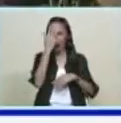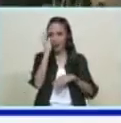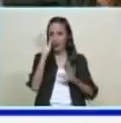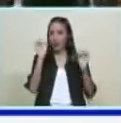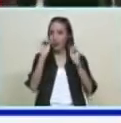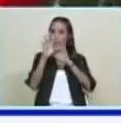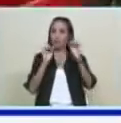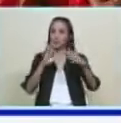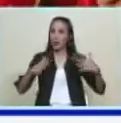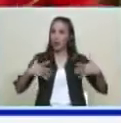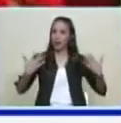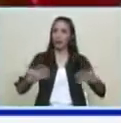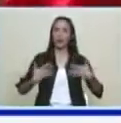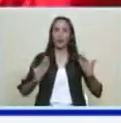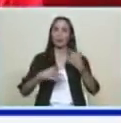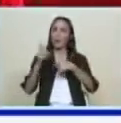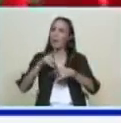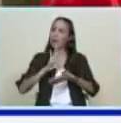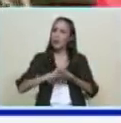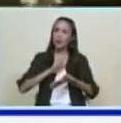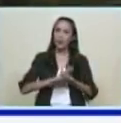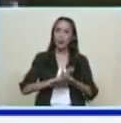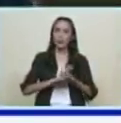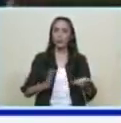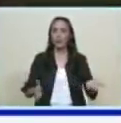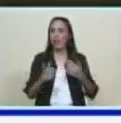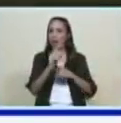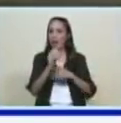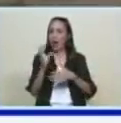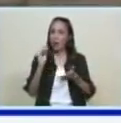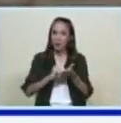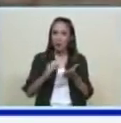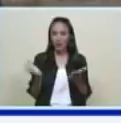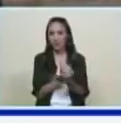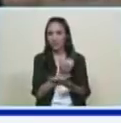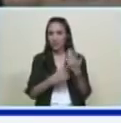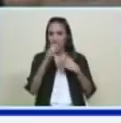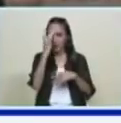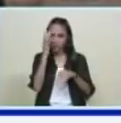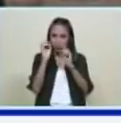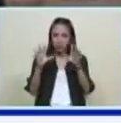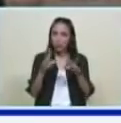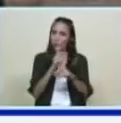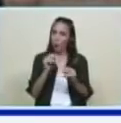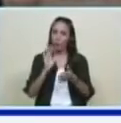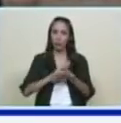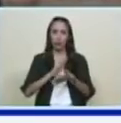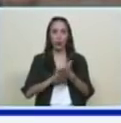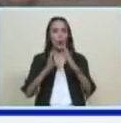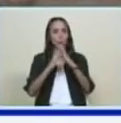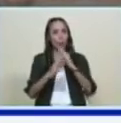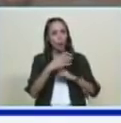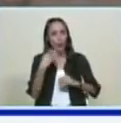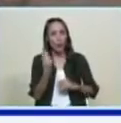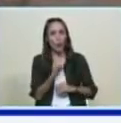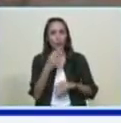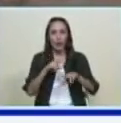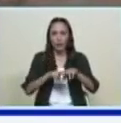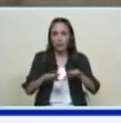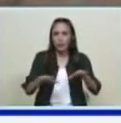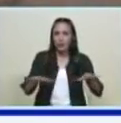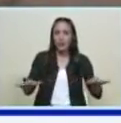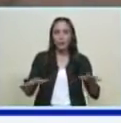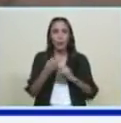carnavales en paz nadie nos va a arrebatar los carnavales a la familia venezolana y a la juventud a estos niños y niñas